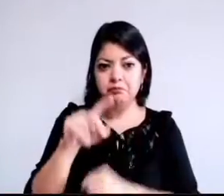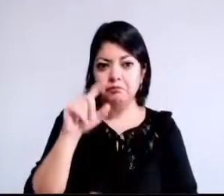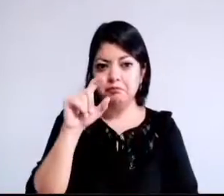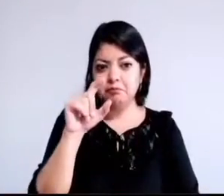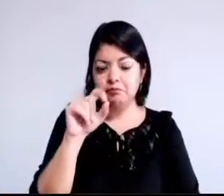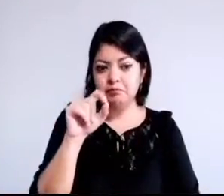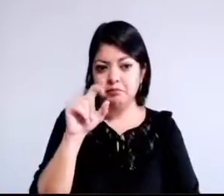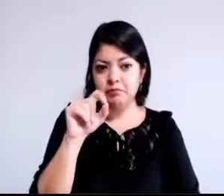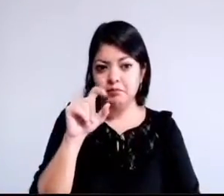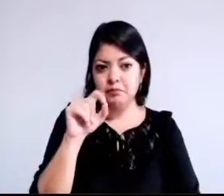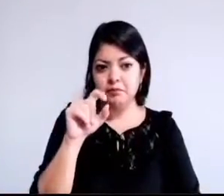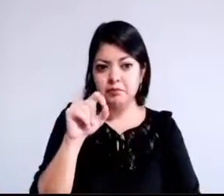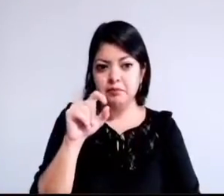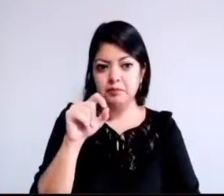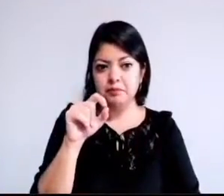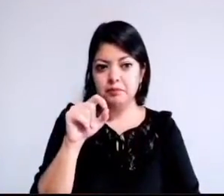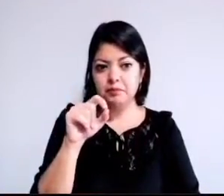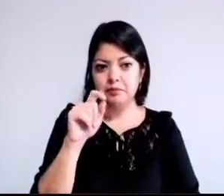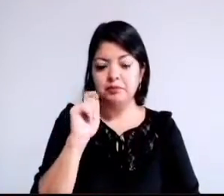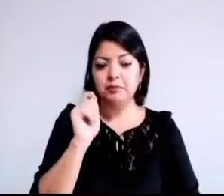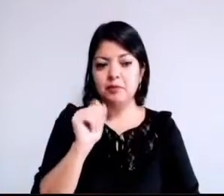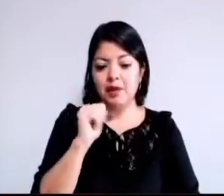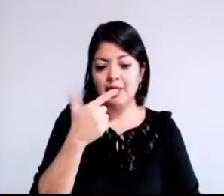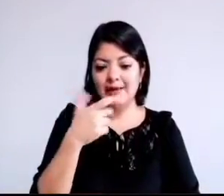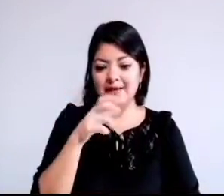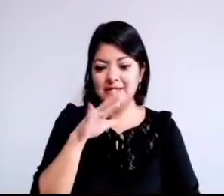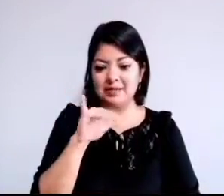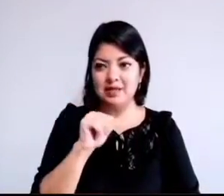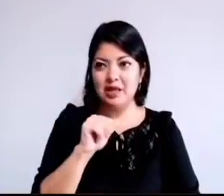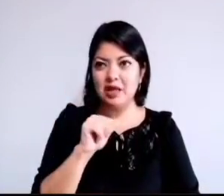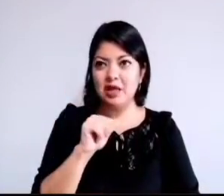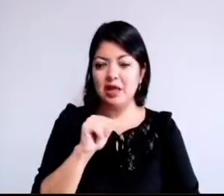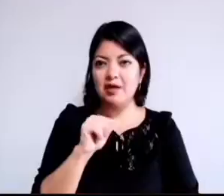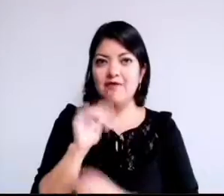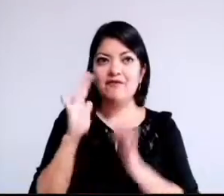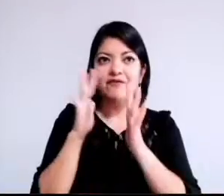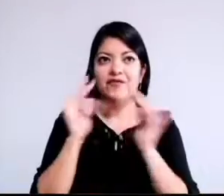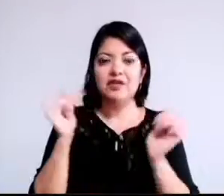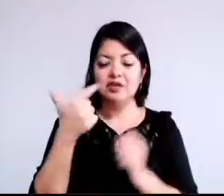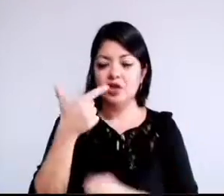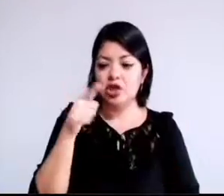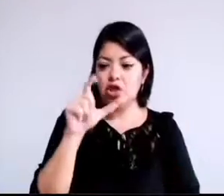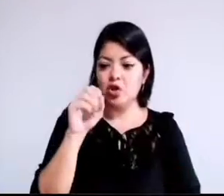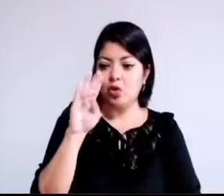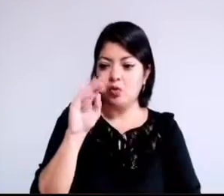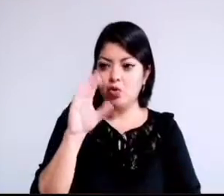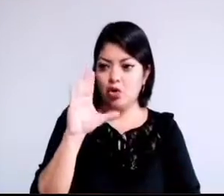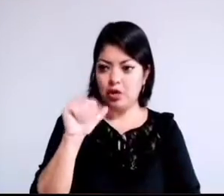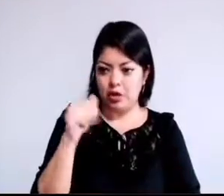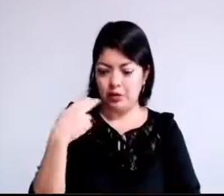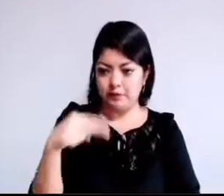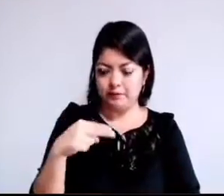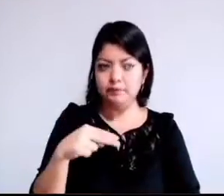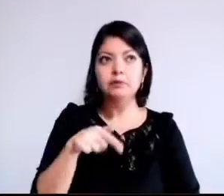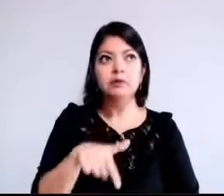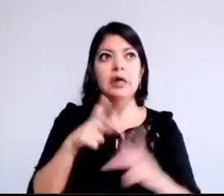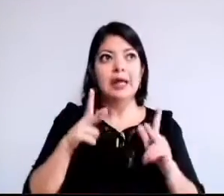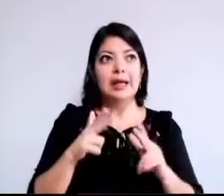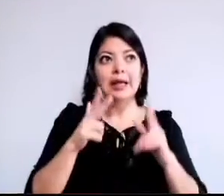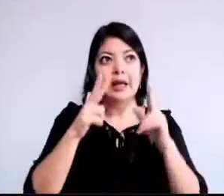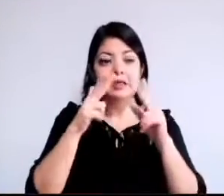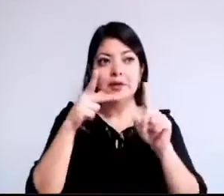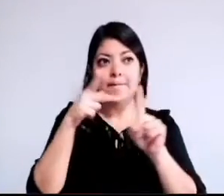de la agencia francesa GloboCAN el cáncer de próstata en México se encuentra